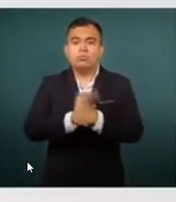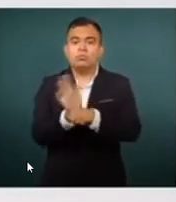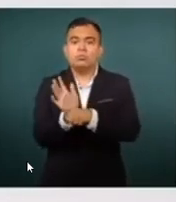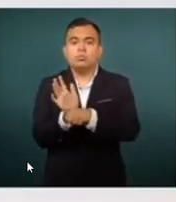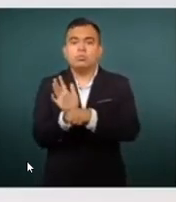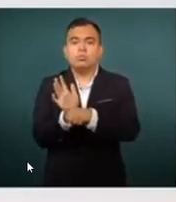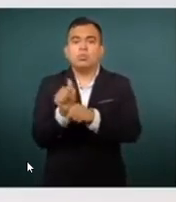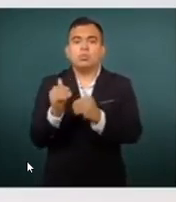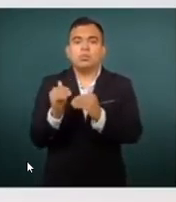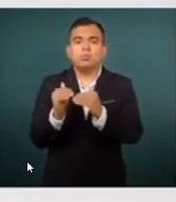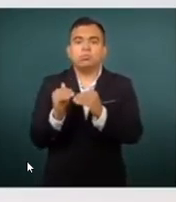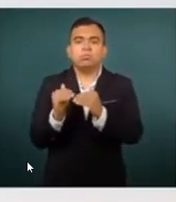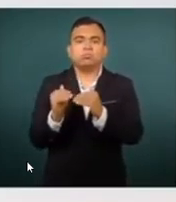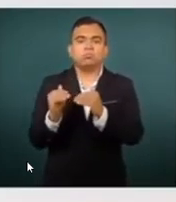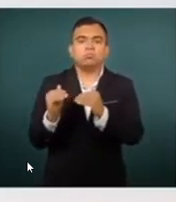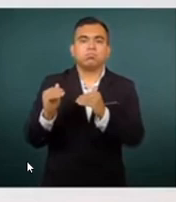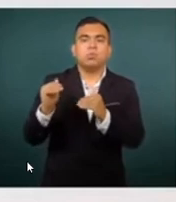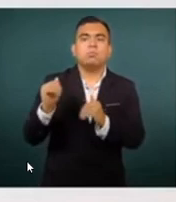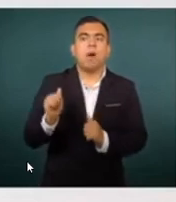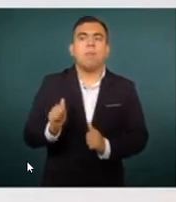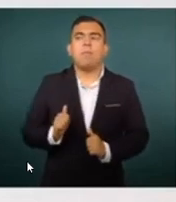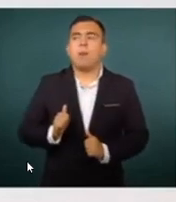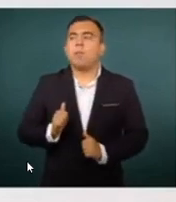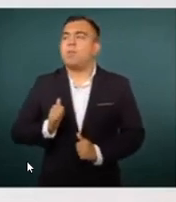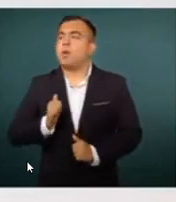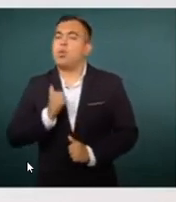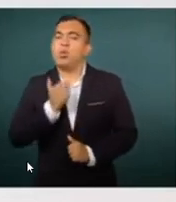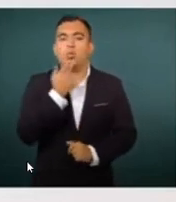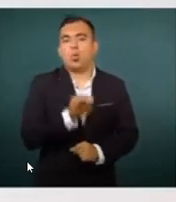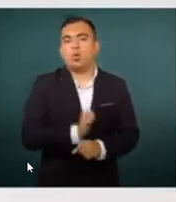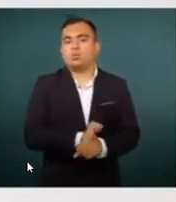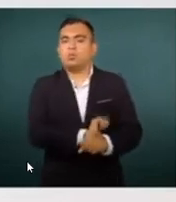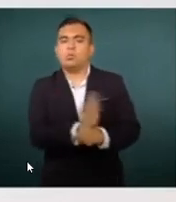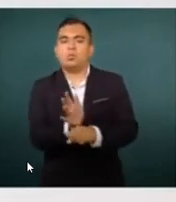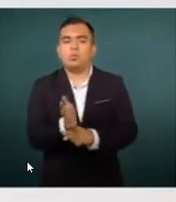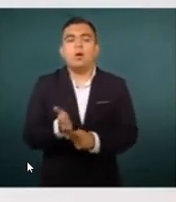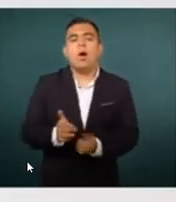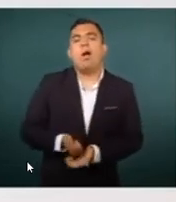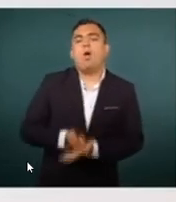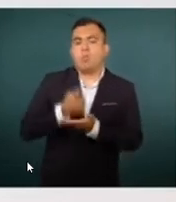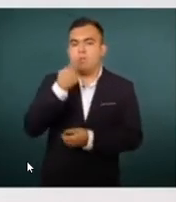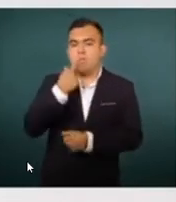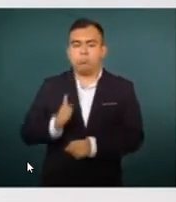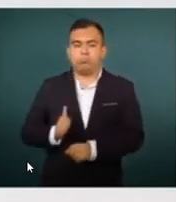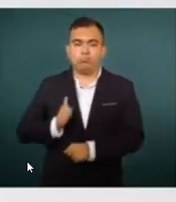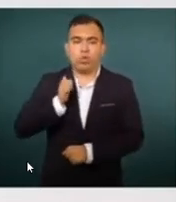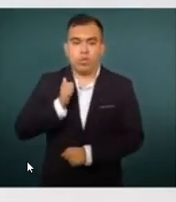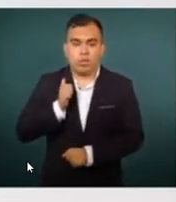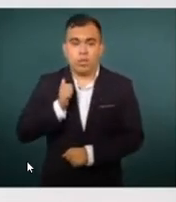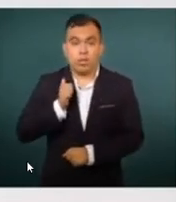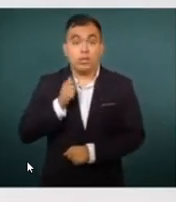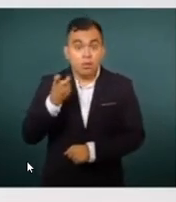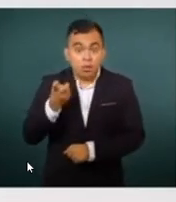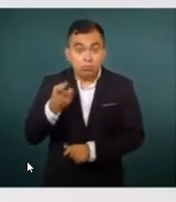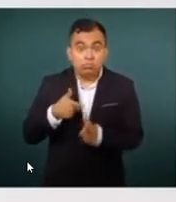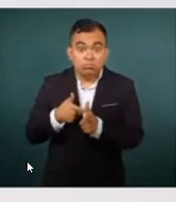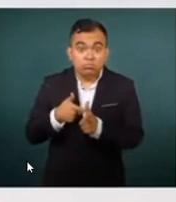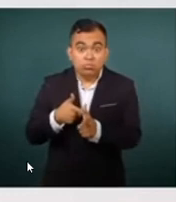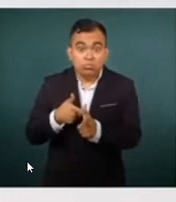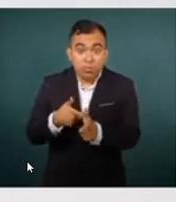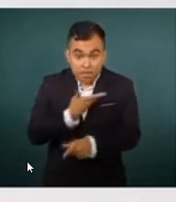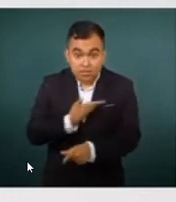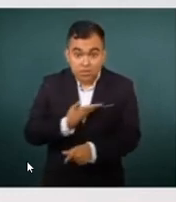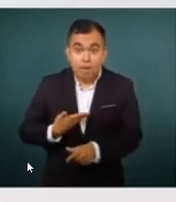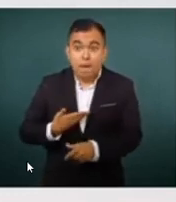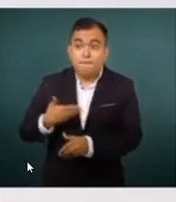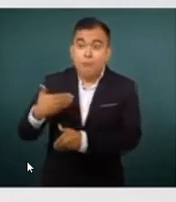demolición del Estado y el control del poder. De continuar por este camino, el presidente y la coalición que lo apoya harán retroceder